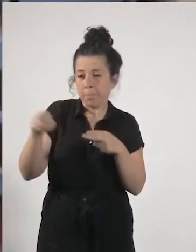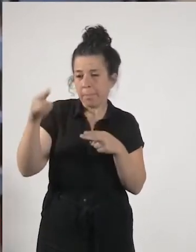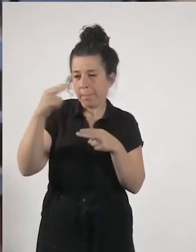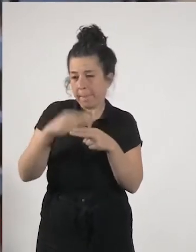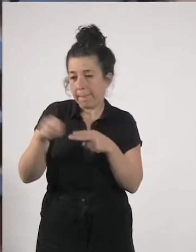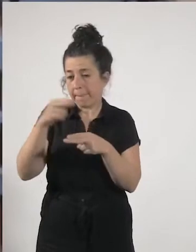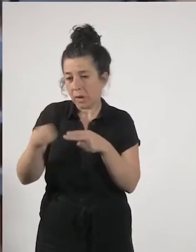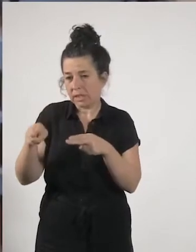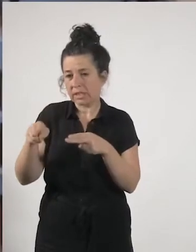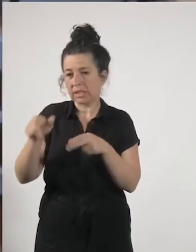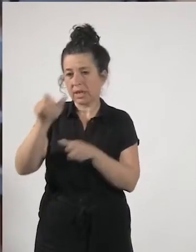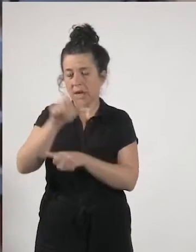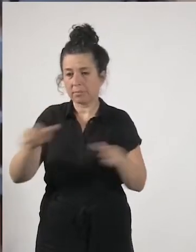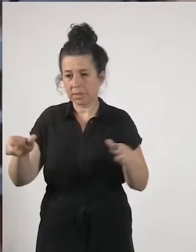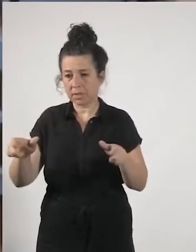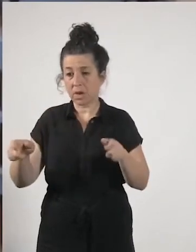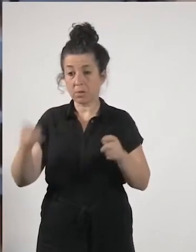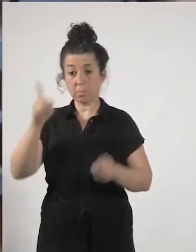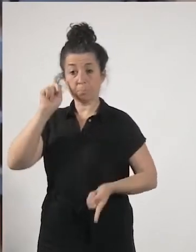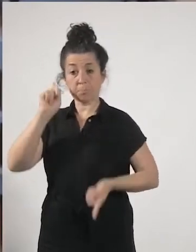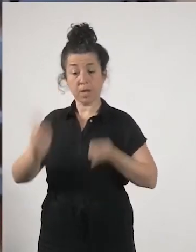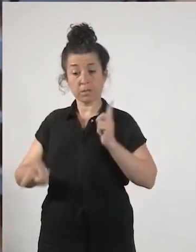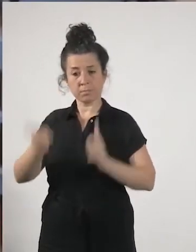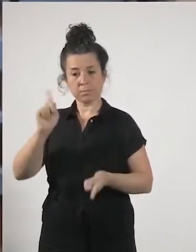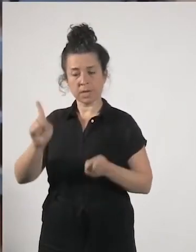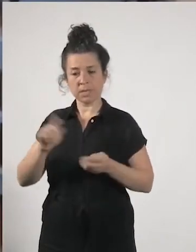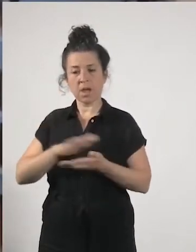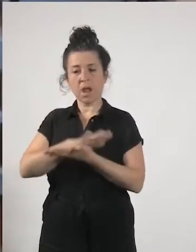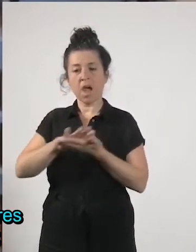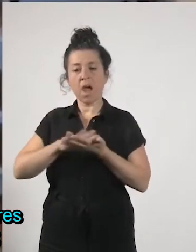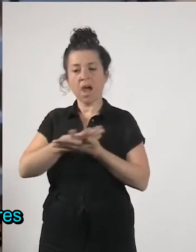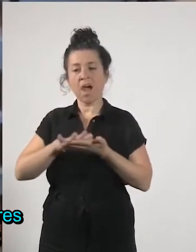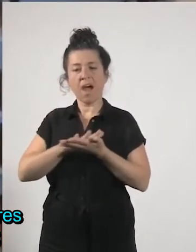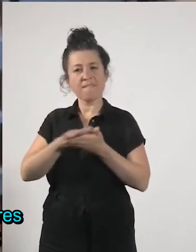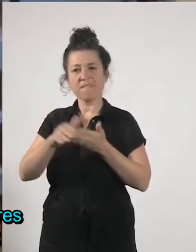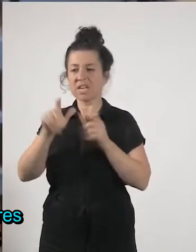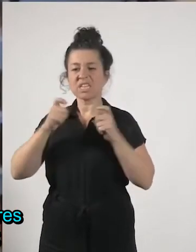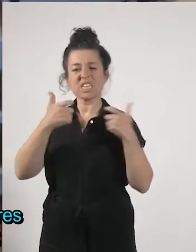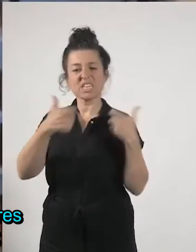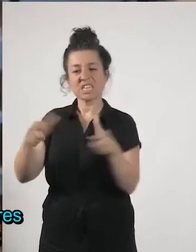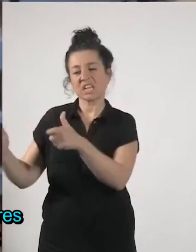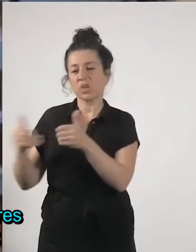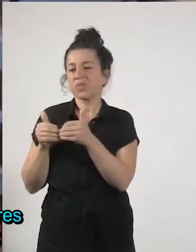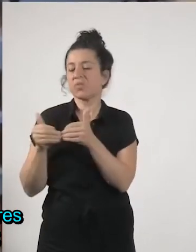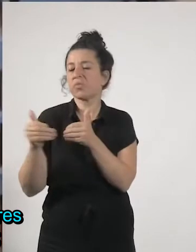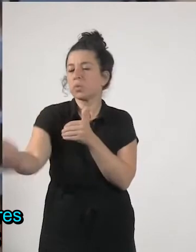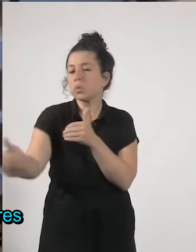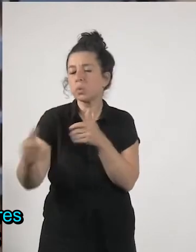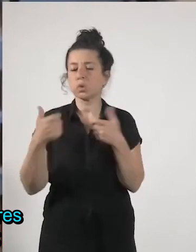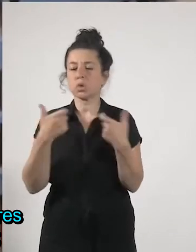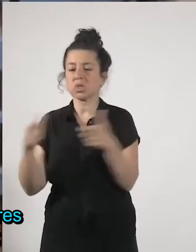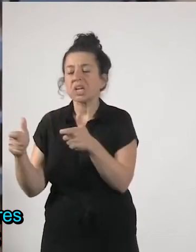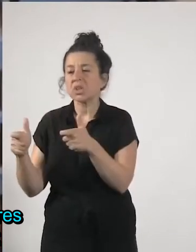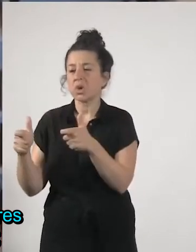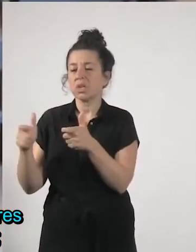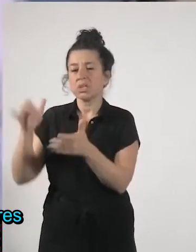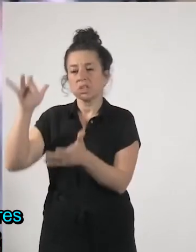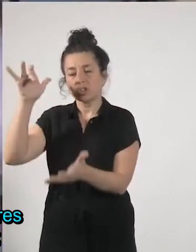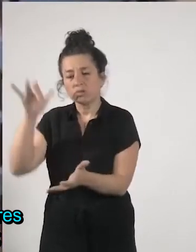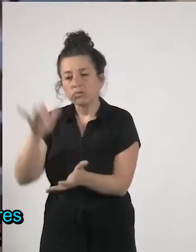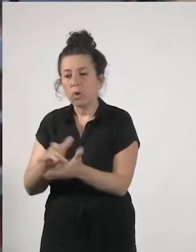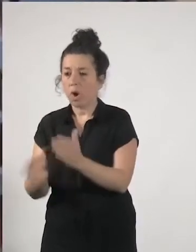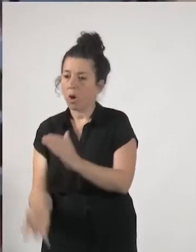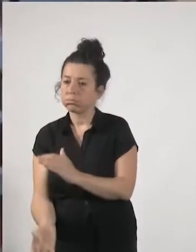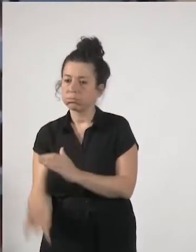está los gobernantes hablan mucho de los sectores de futuro los sectores de futuro los sectores en los que se va a crear